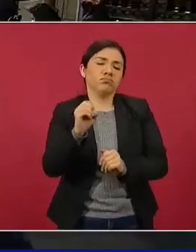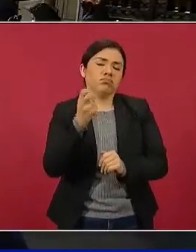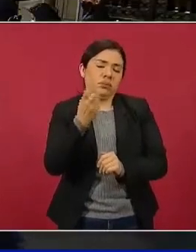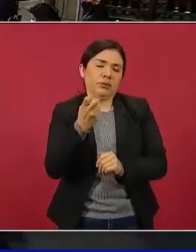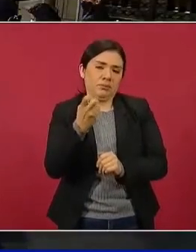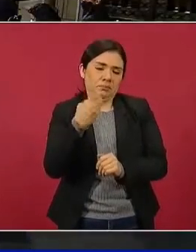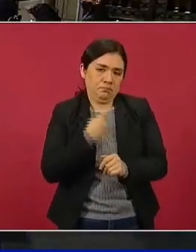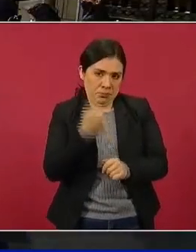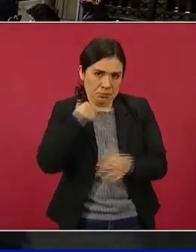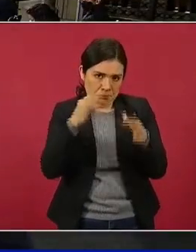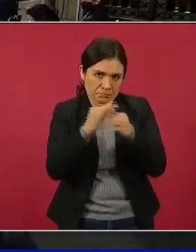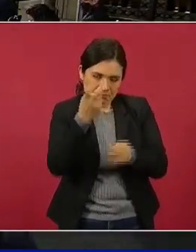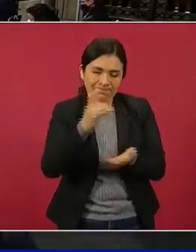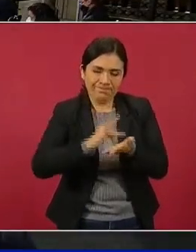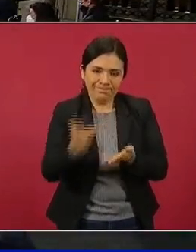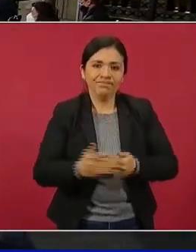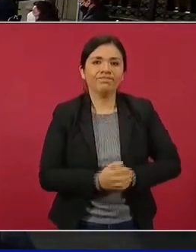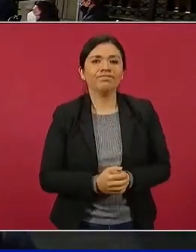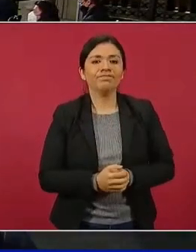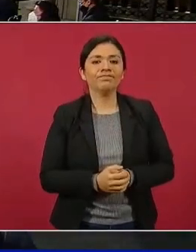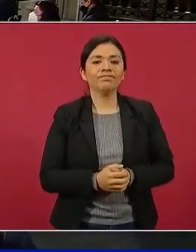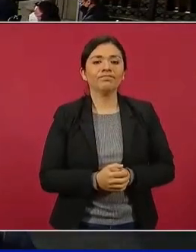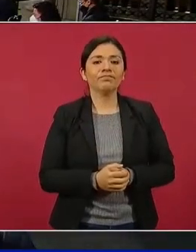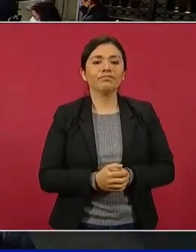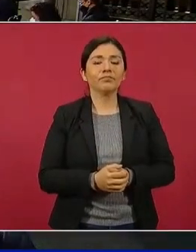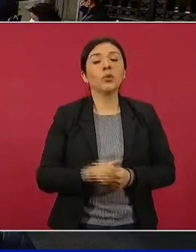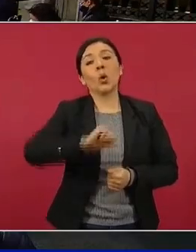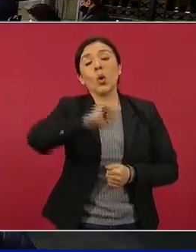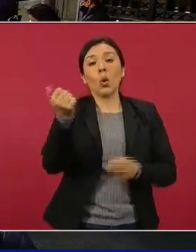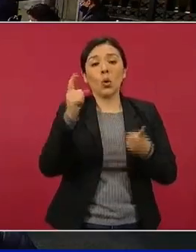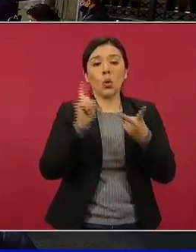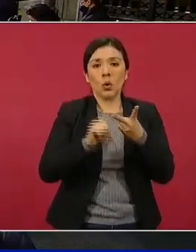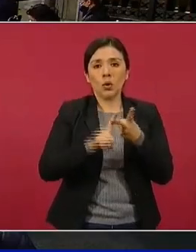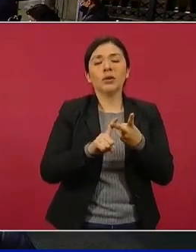Eso es en primera instancia. Gracias, señor presidente. Gracias, presidente. Gracias.